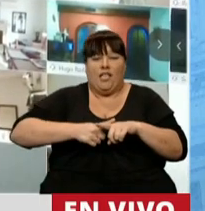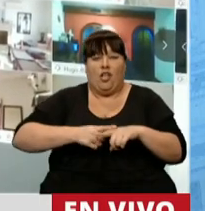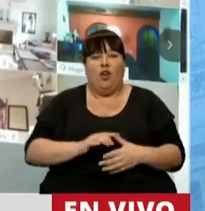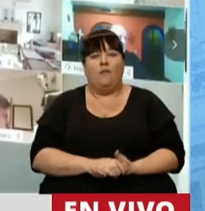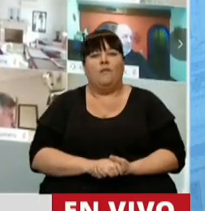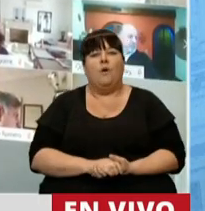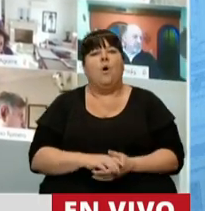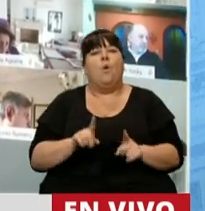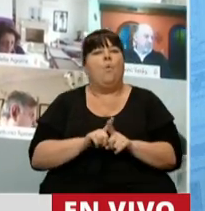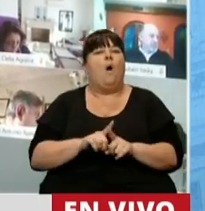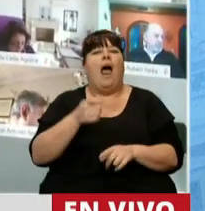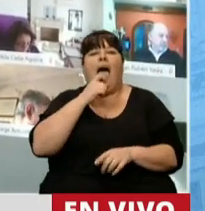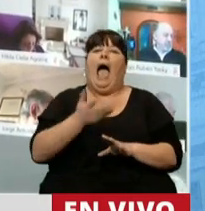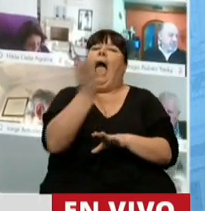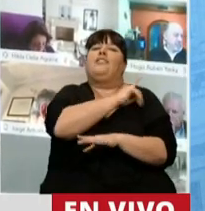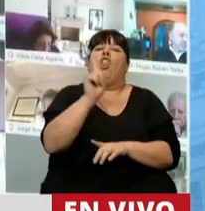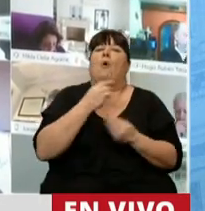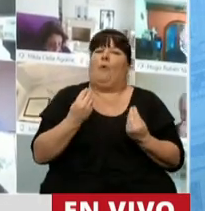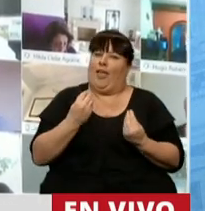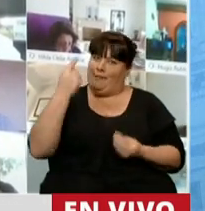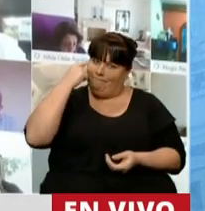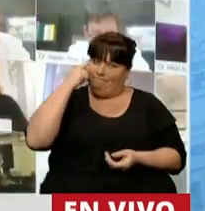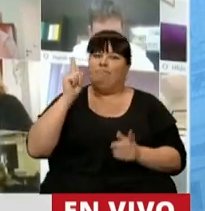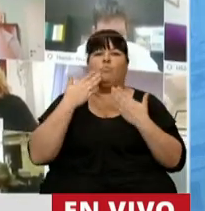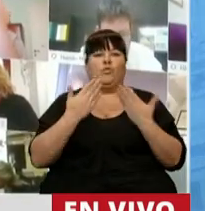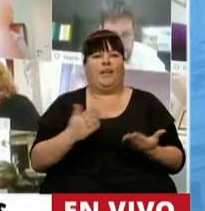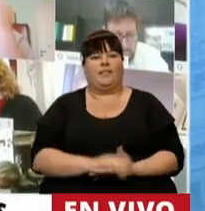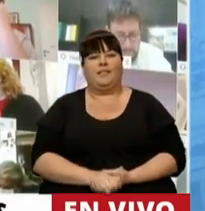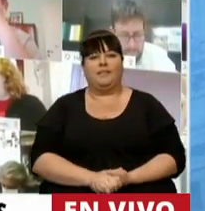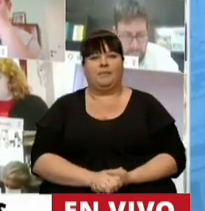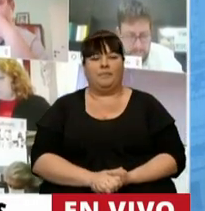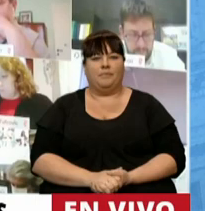es el no haberlo hecho antes. Muchas gracias.